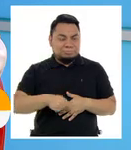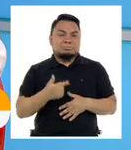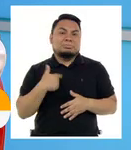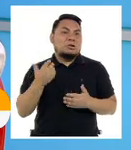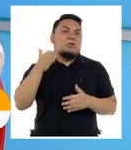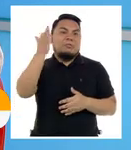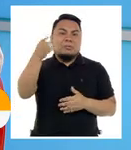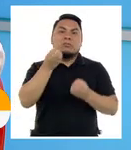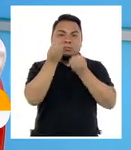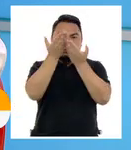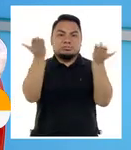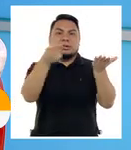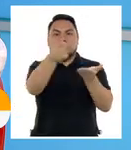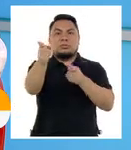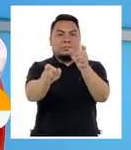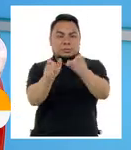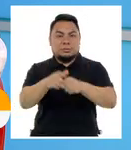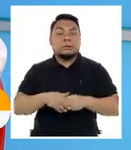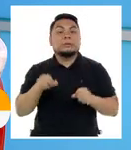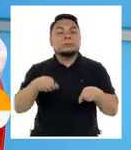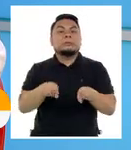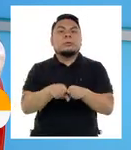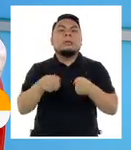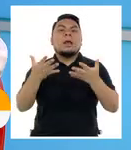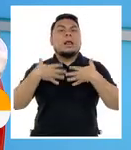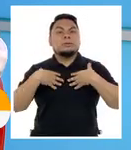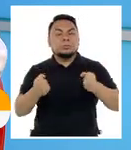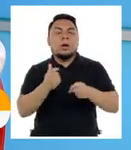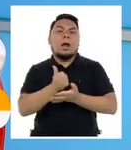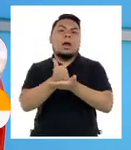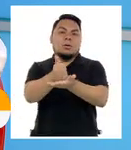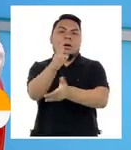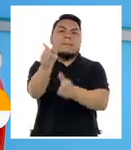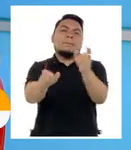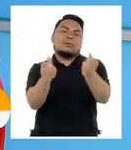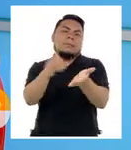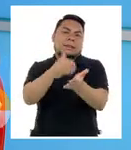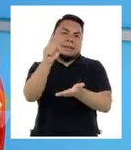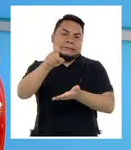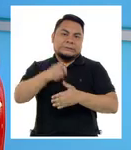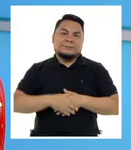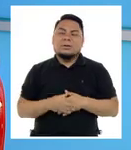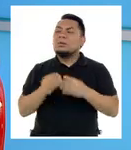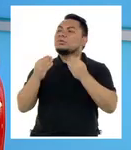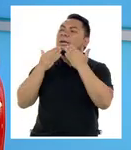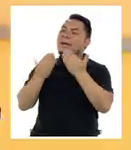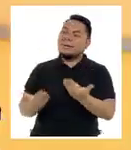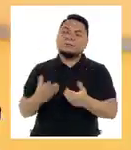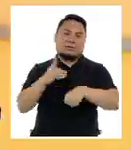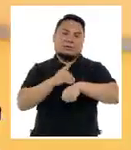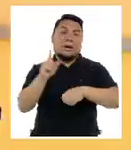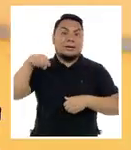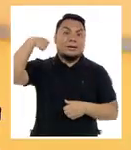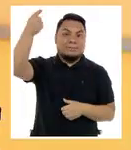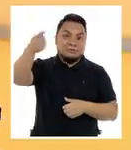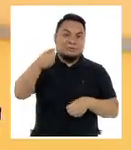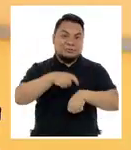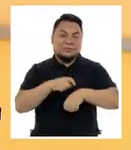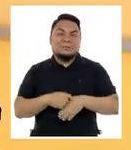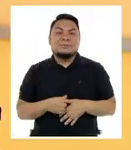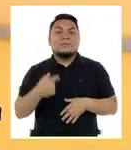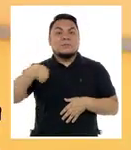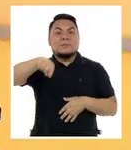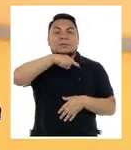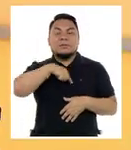transmitir toda la información a todo tu público y sobre todo llevarle salud y ayuda a las personas que más lo necesitan. Muchas gracias, doctor, será otra